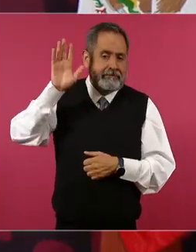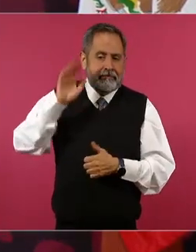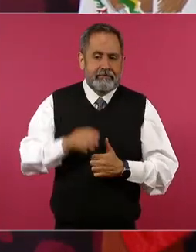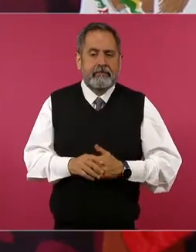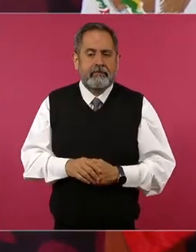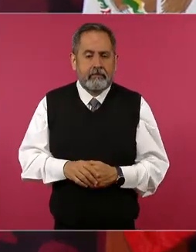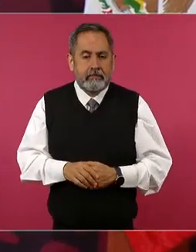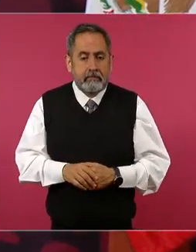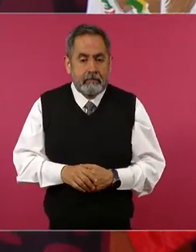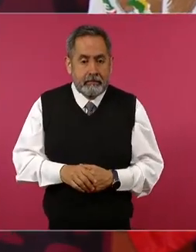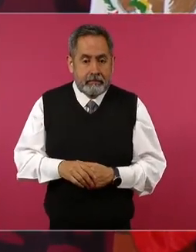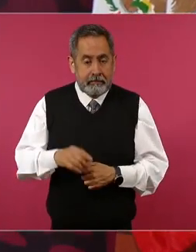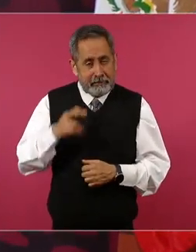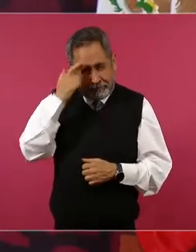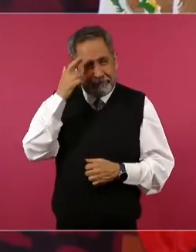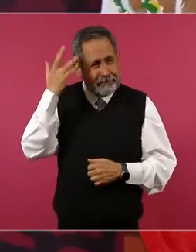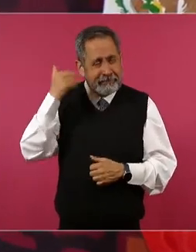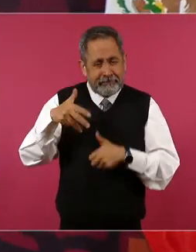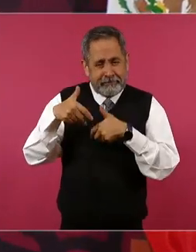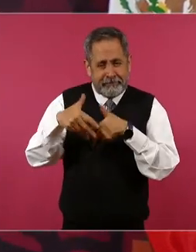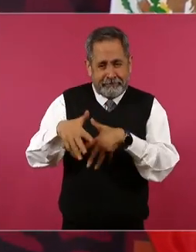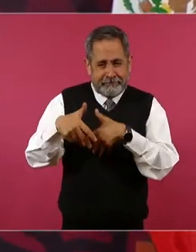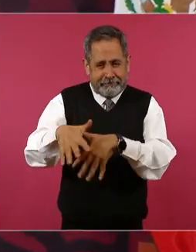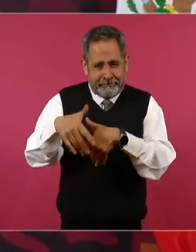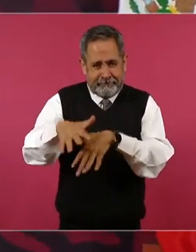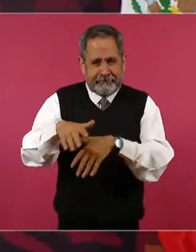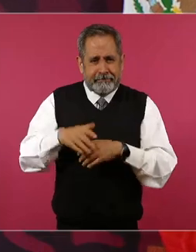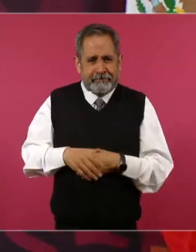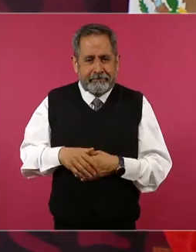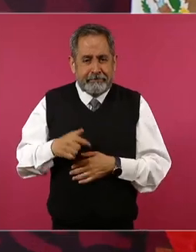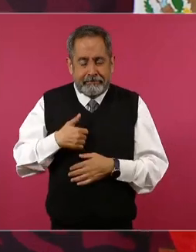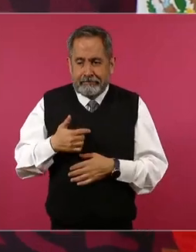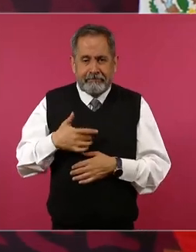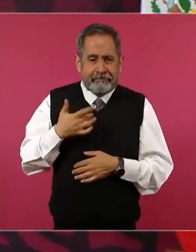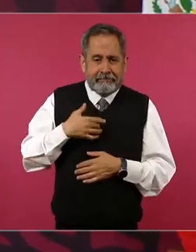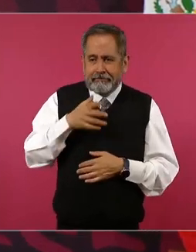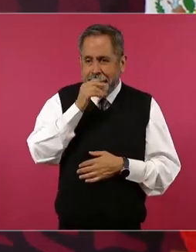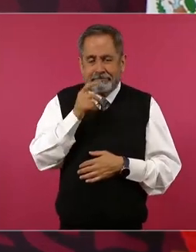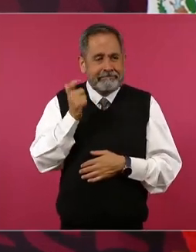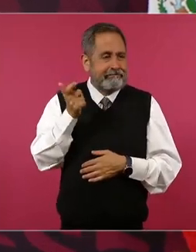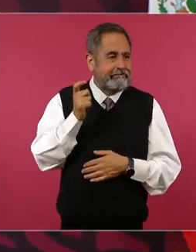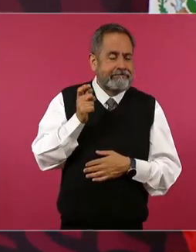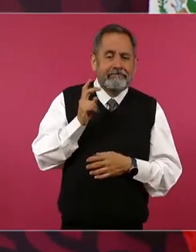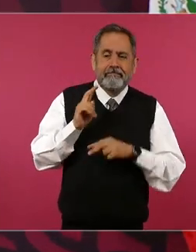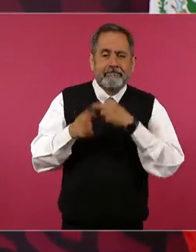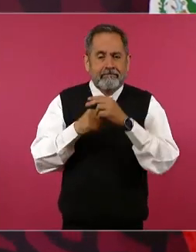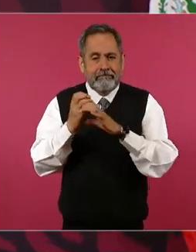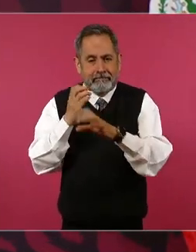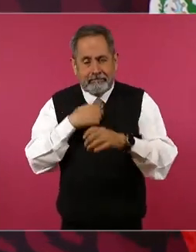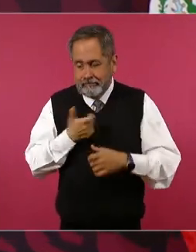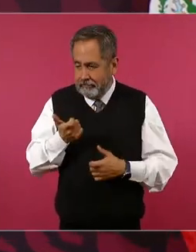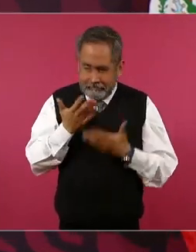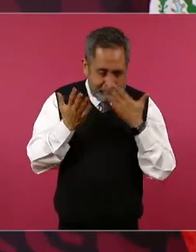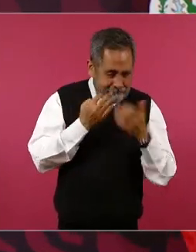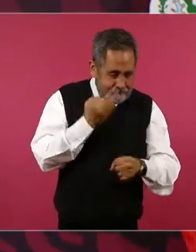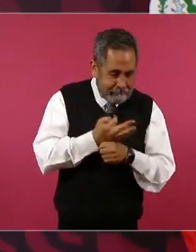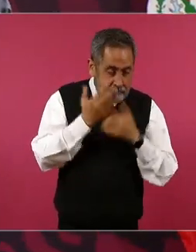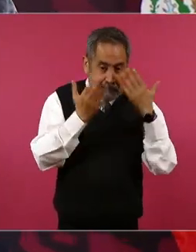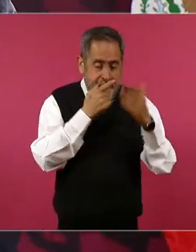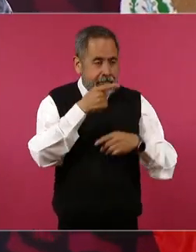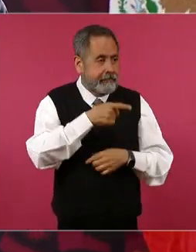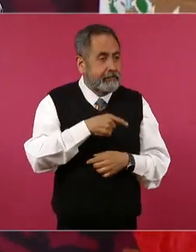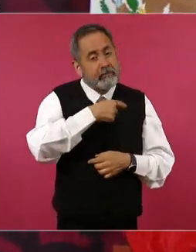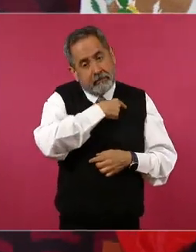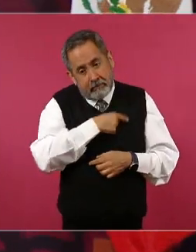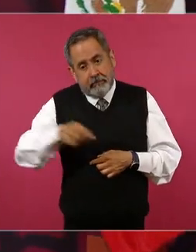acababa de pasar una marcha y yo no tenía para el pasaje estaba yo estudiando en ciencia política iba